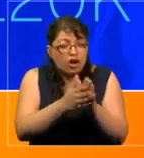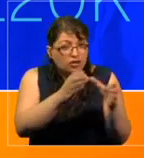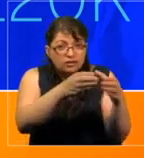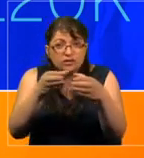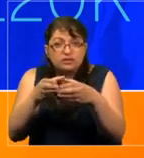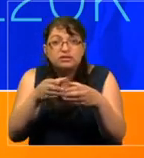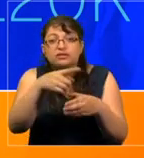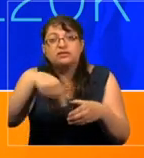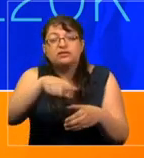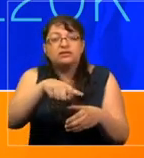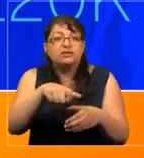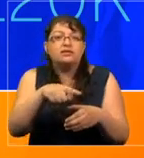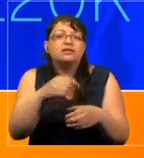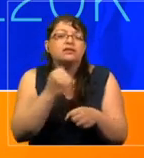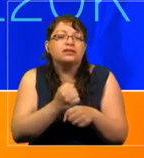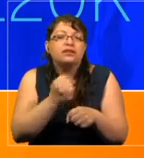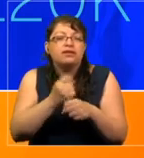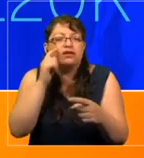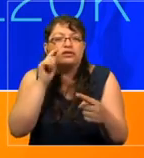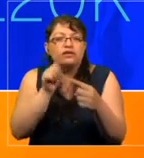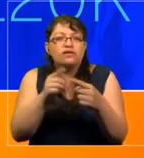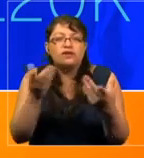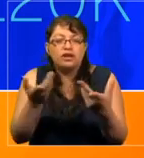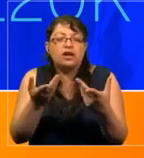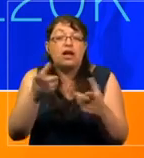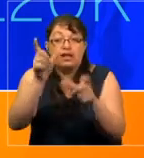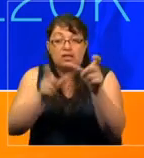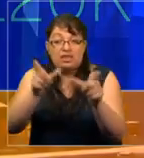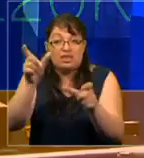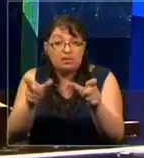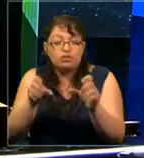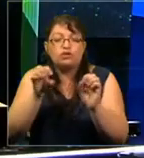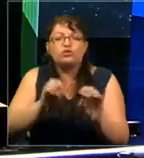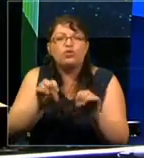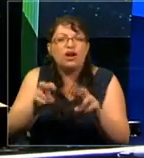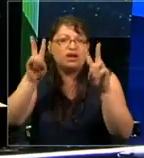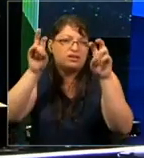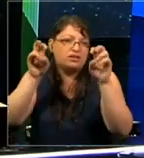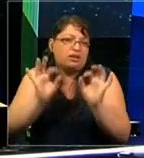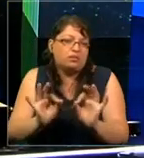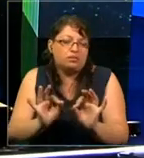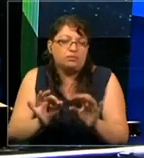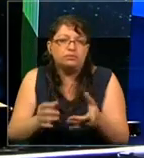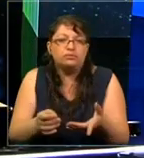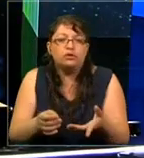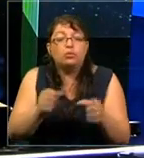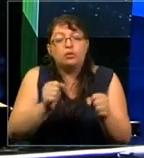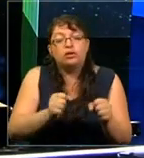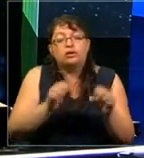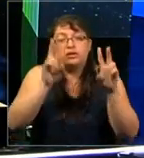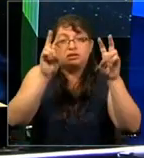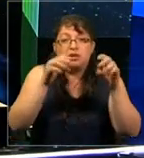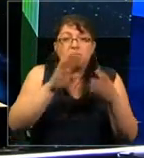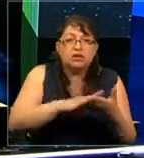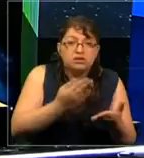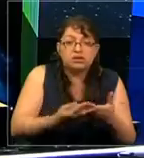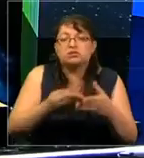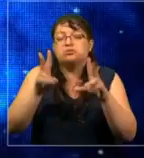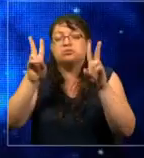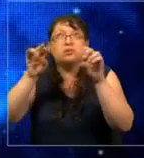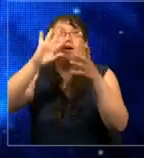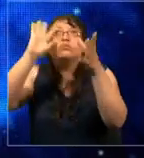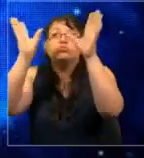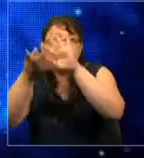trabajan para educar a la población sobre algún tema. Un tema de salud, un tema del clima,